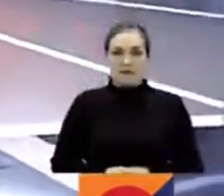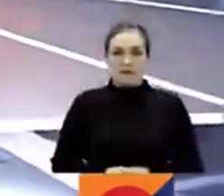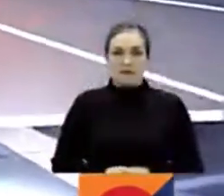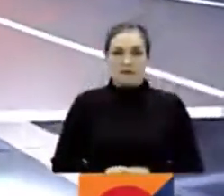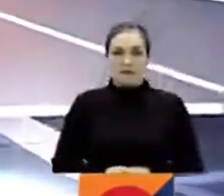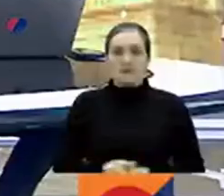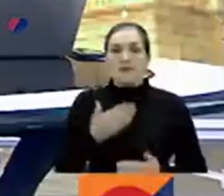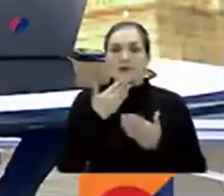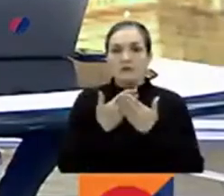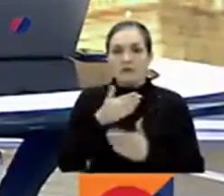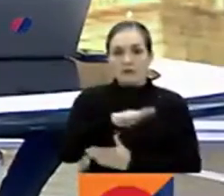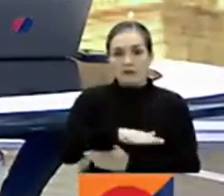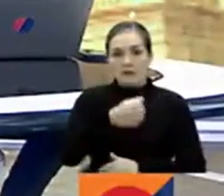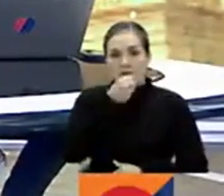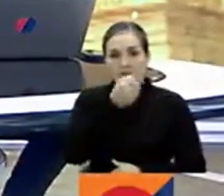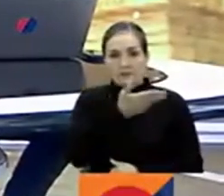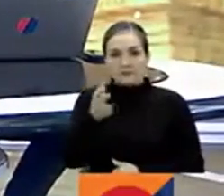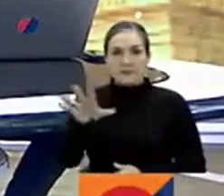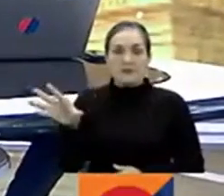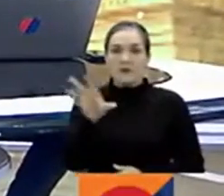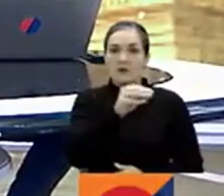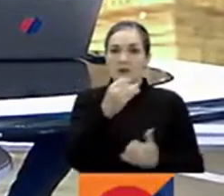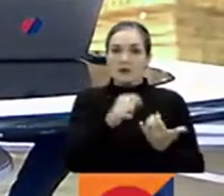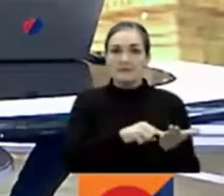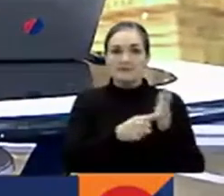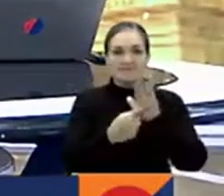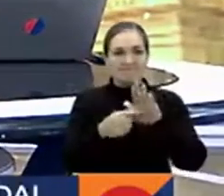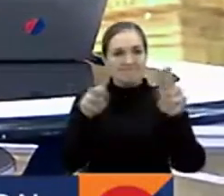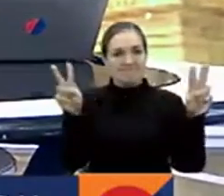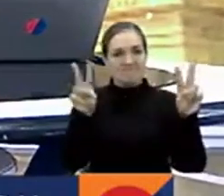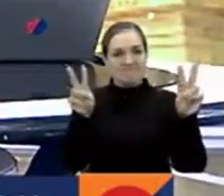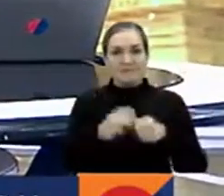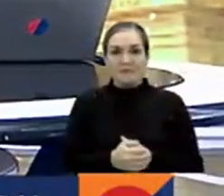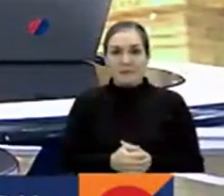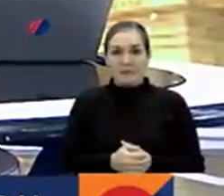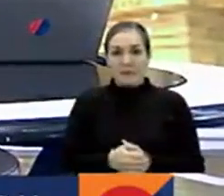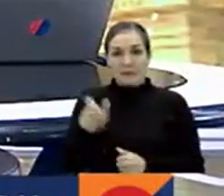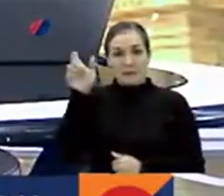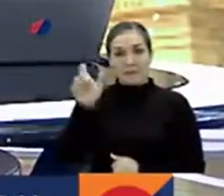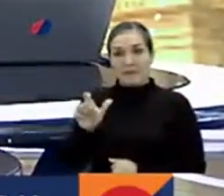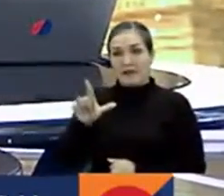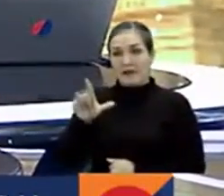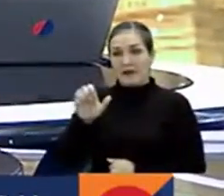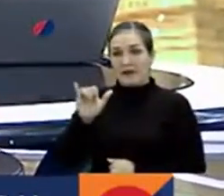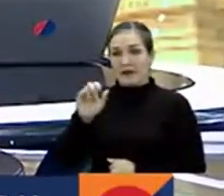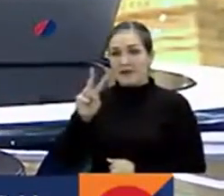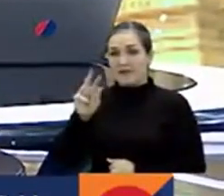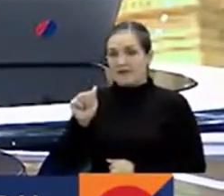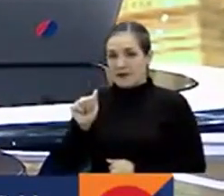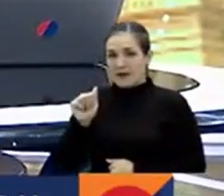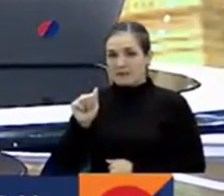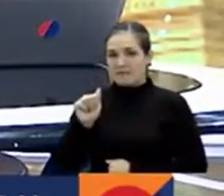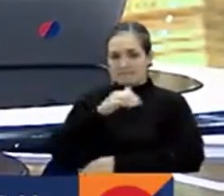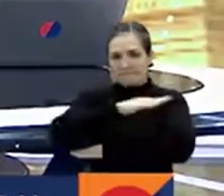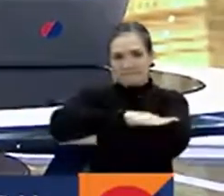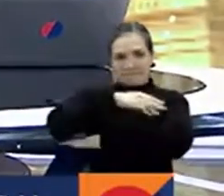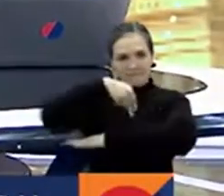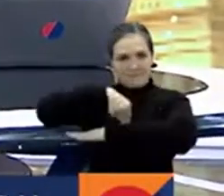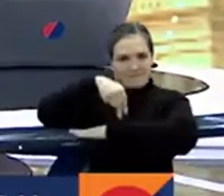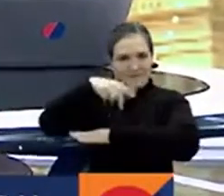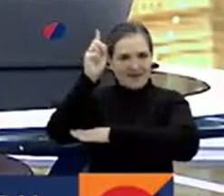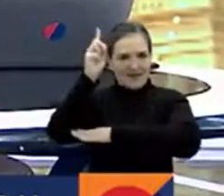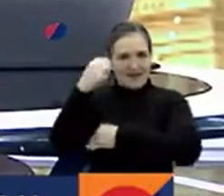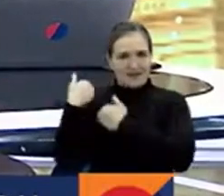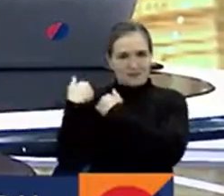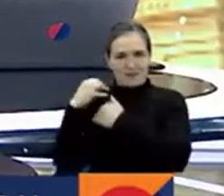Buenas tardes, el noticiero de todos está al aire. El canciller Álvaro Leiva y el secretario de Estado de los Estados Unidos, Antony Blinken... ...fueron